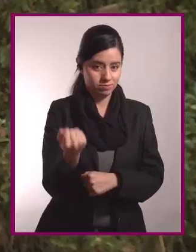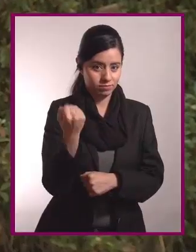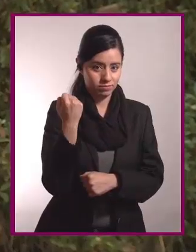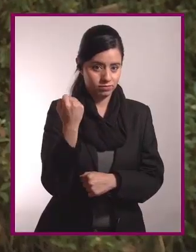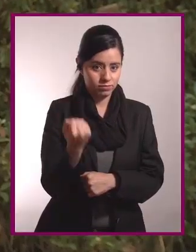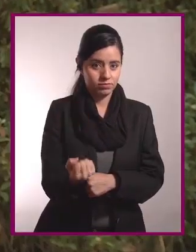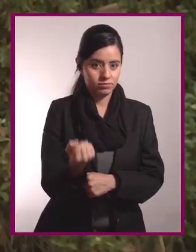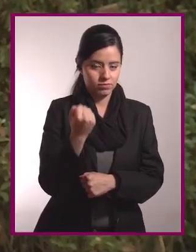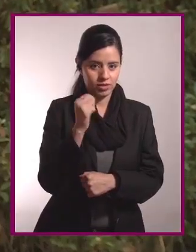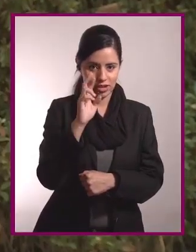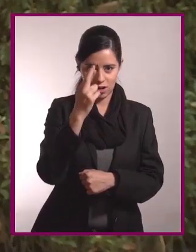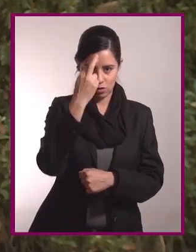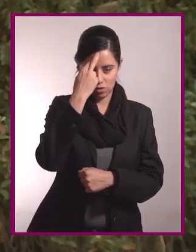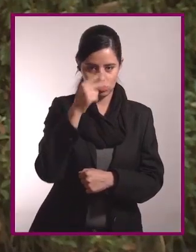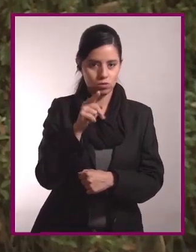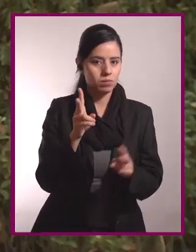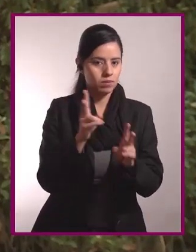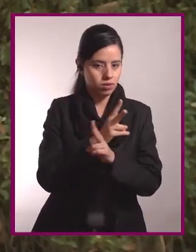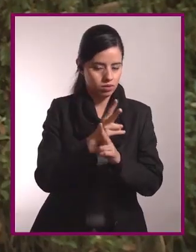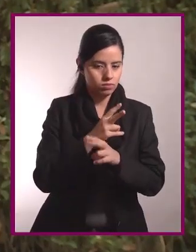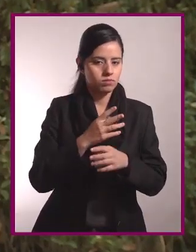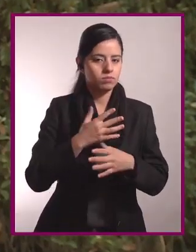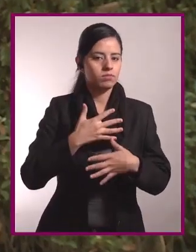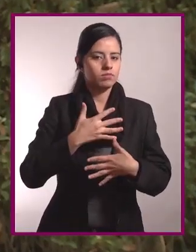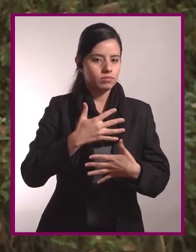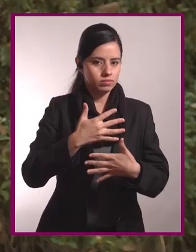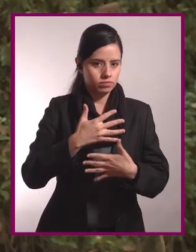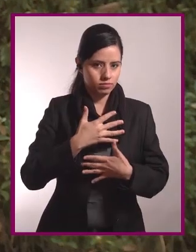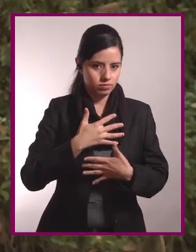Subo. Recuerden respirar y exhalar.